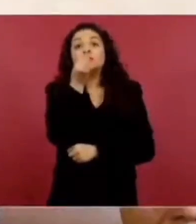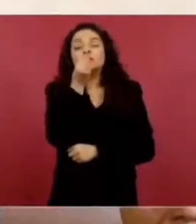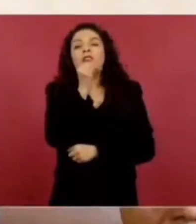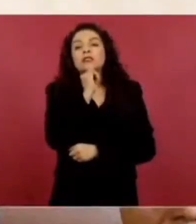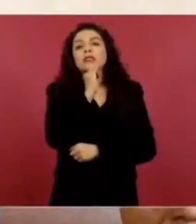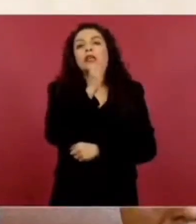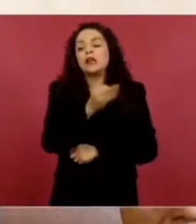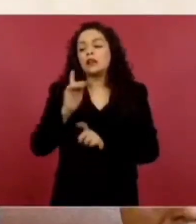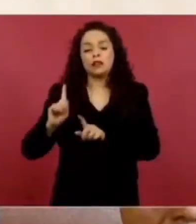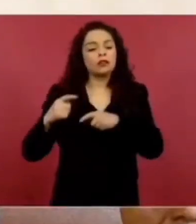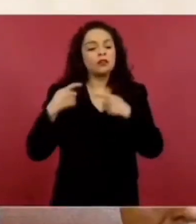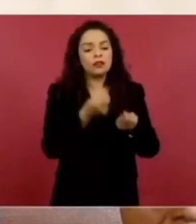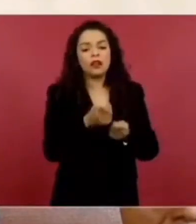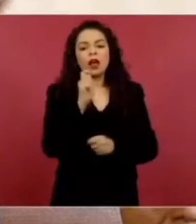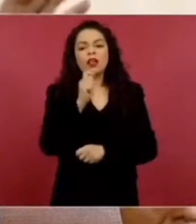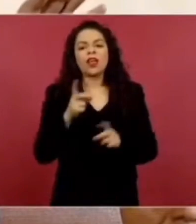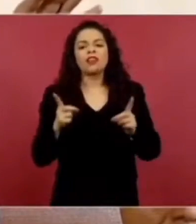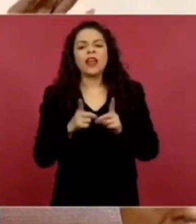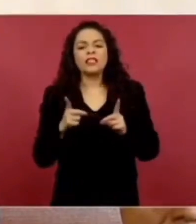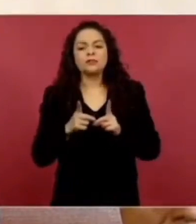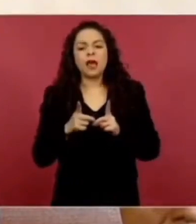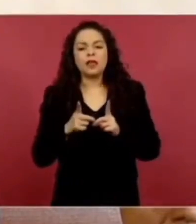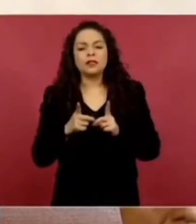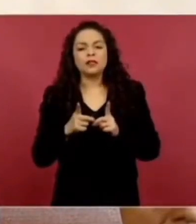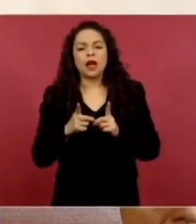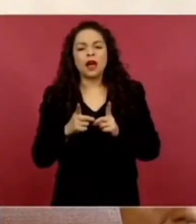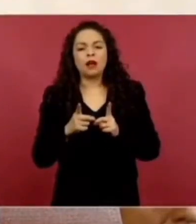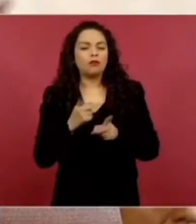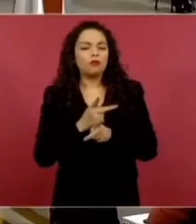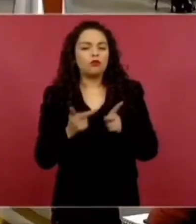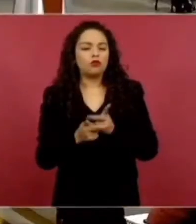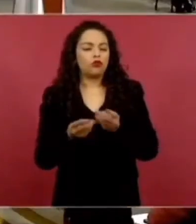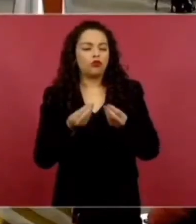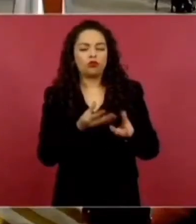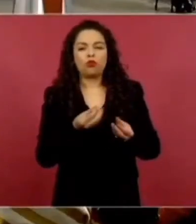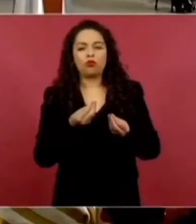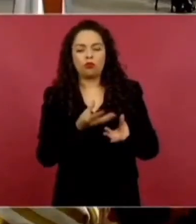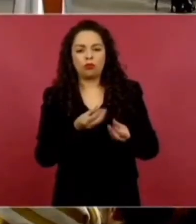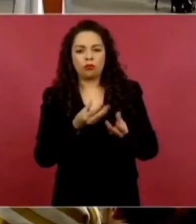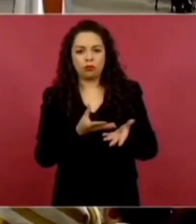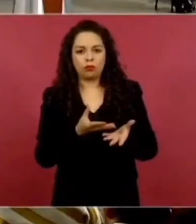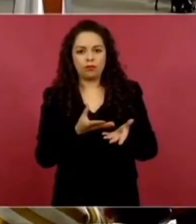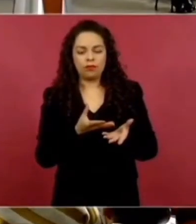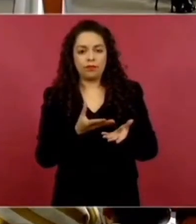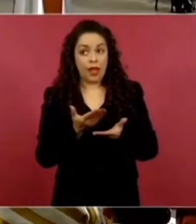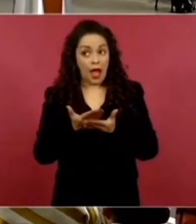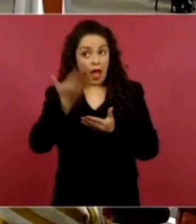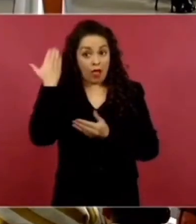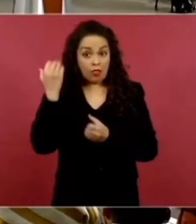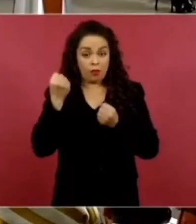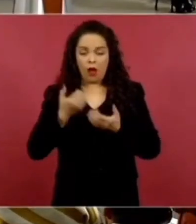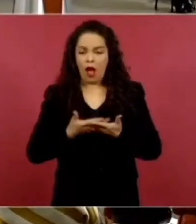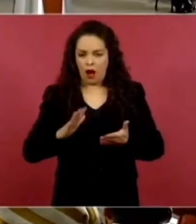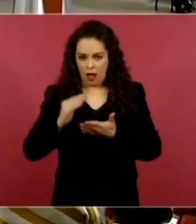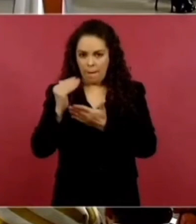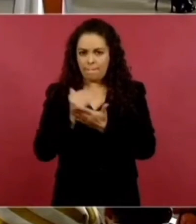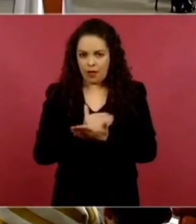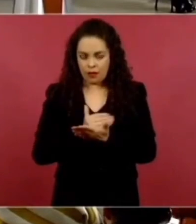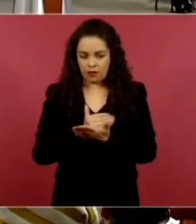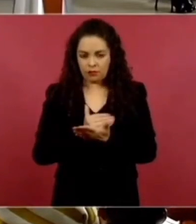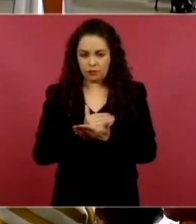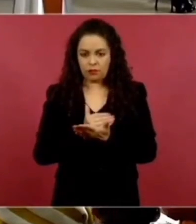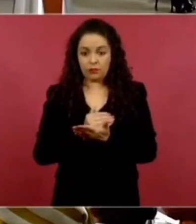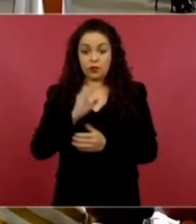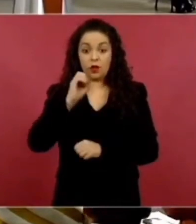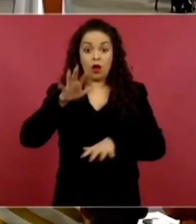social de apoyo ahora ya menos mucho menos o a veces también por la fuerza